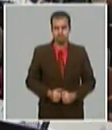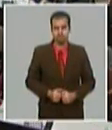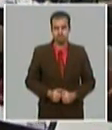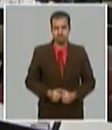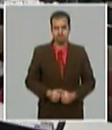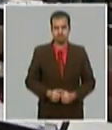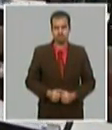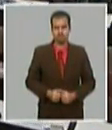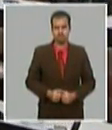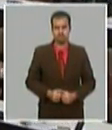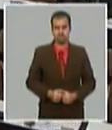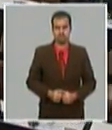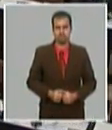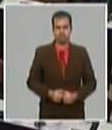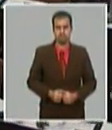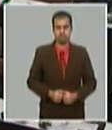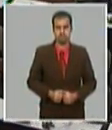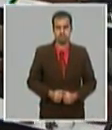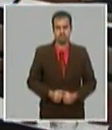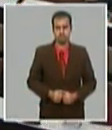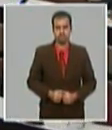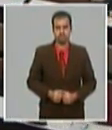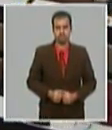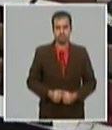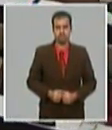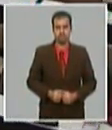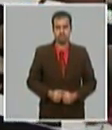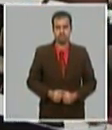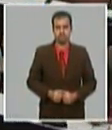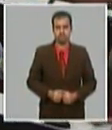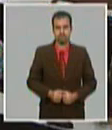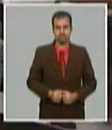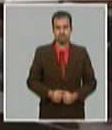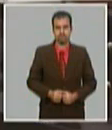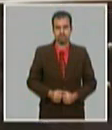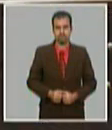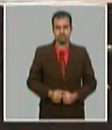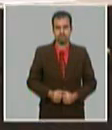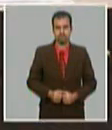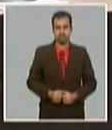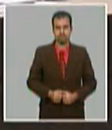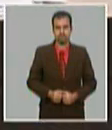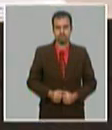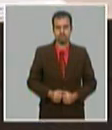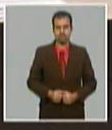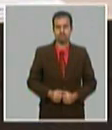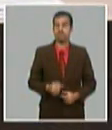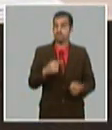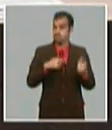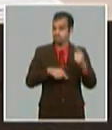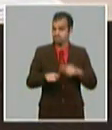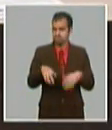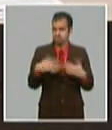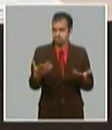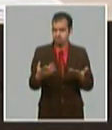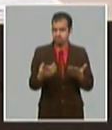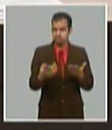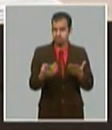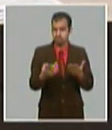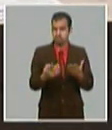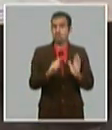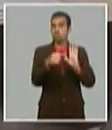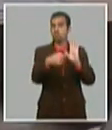Bueno, queridos compañeras y compañeros diputados, nos corresponde ahora el punto 6